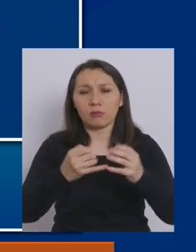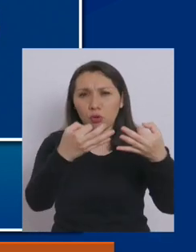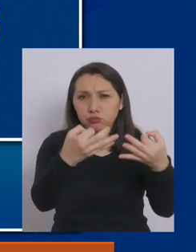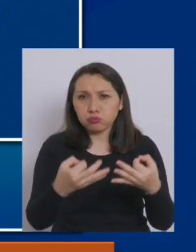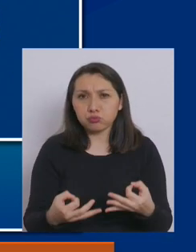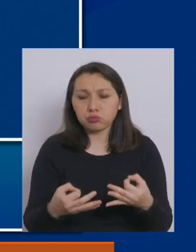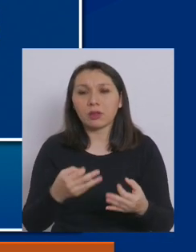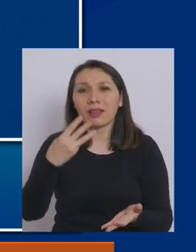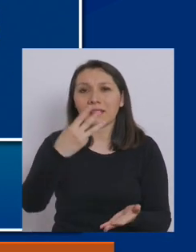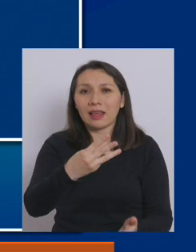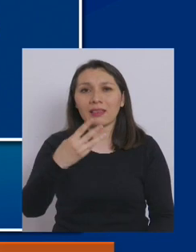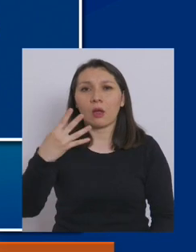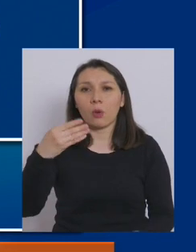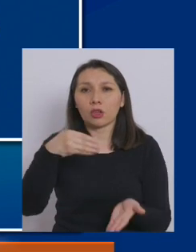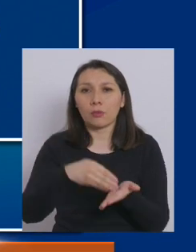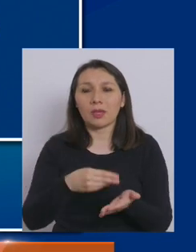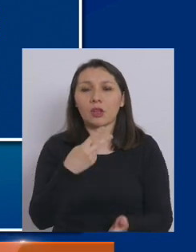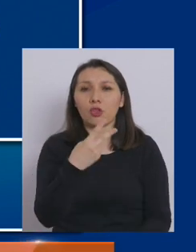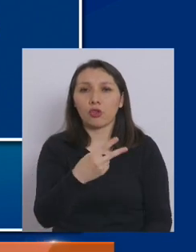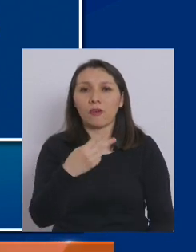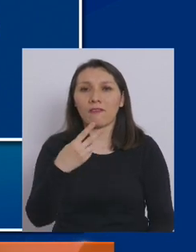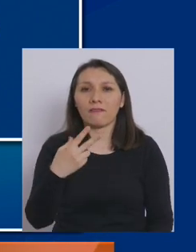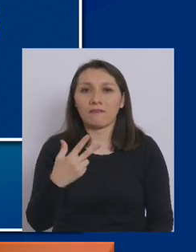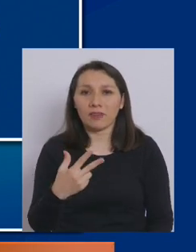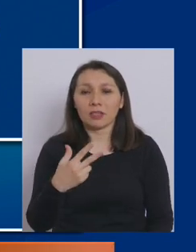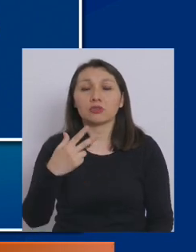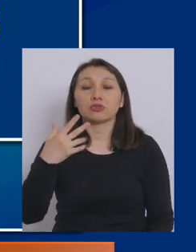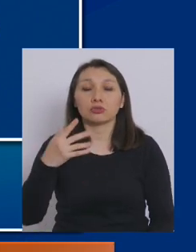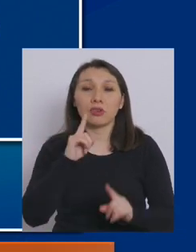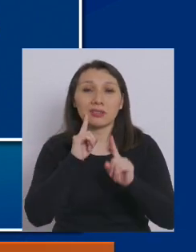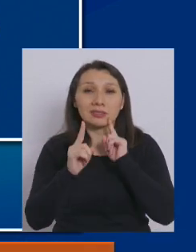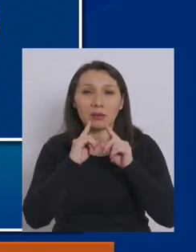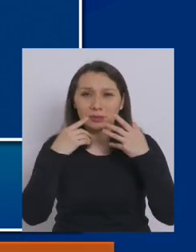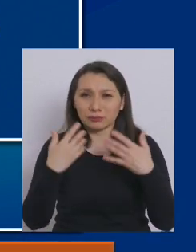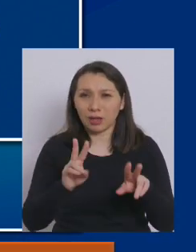resultados de 34.228 exámenes,